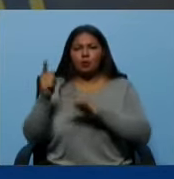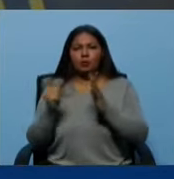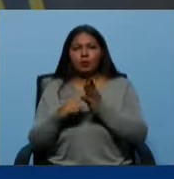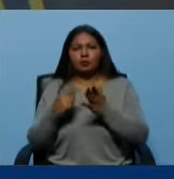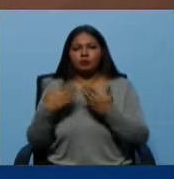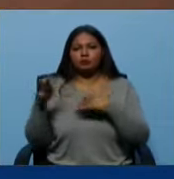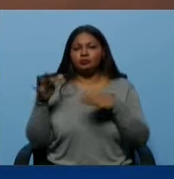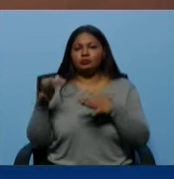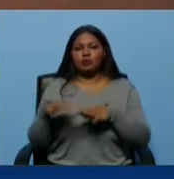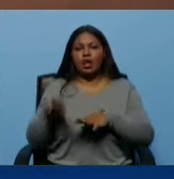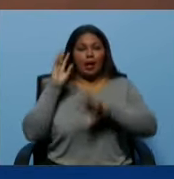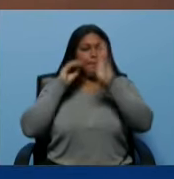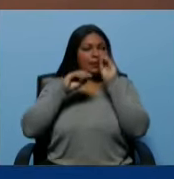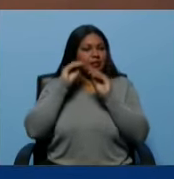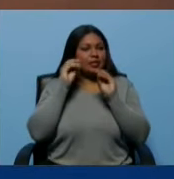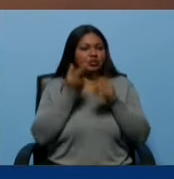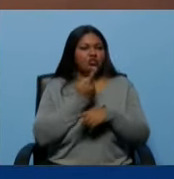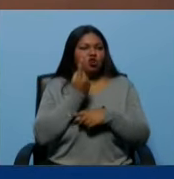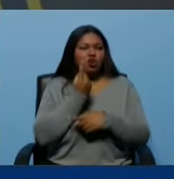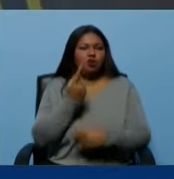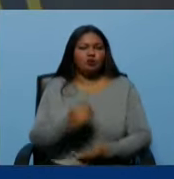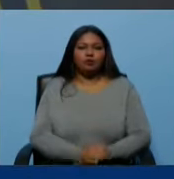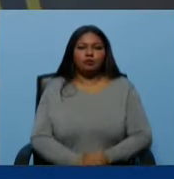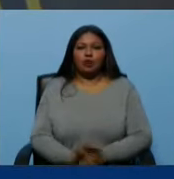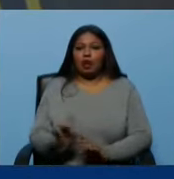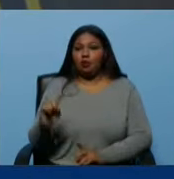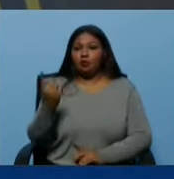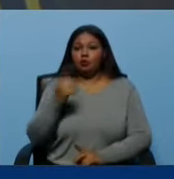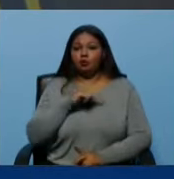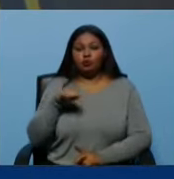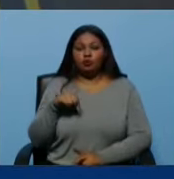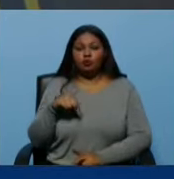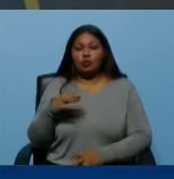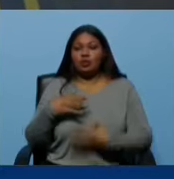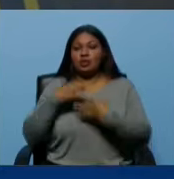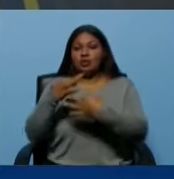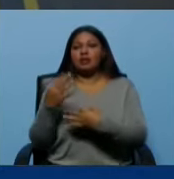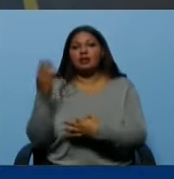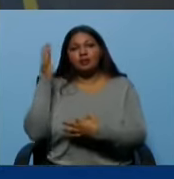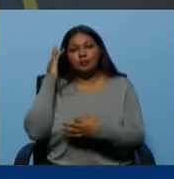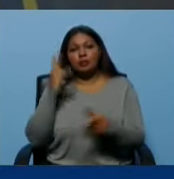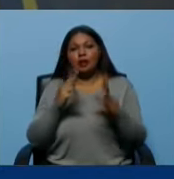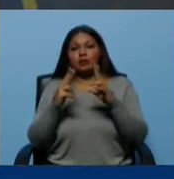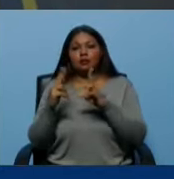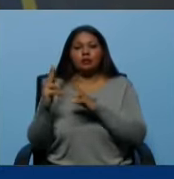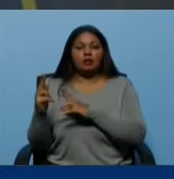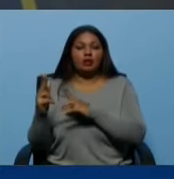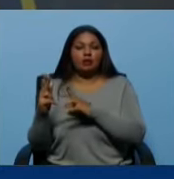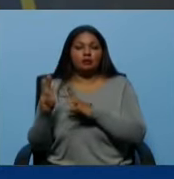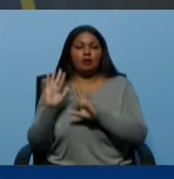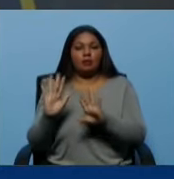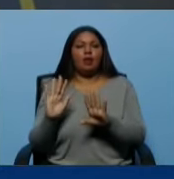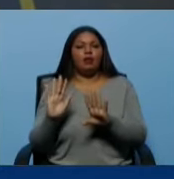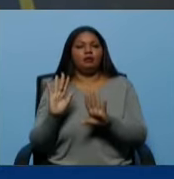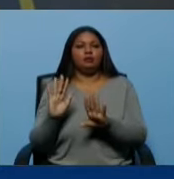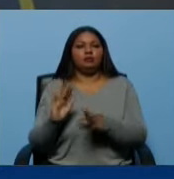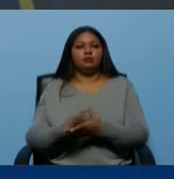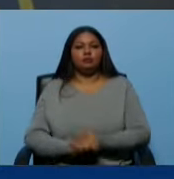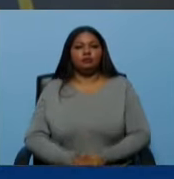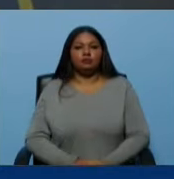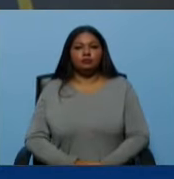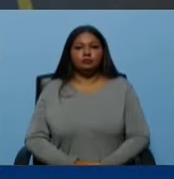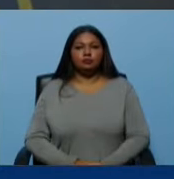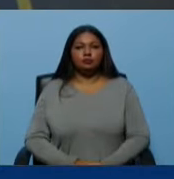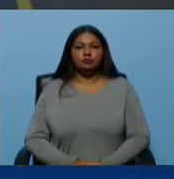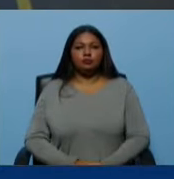O aprenden solos. Como que si a nosotros lo único que nos interesa es que sepan que editen un video de un calcut. O sea, la cosa no